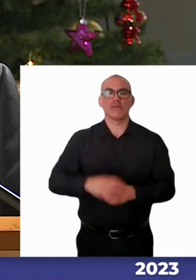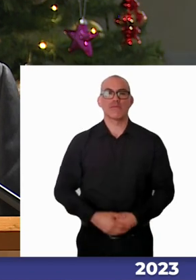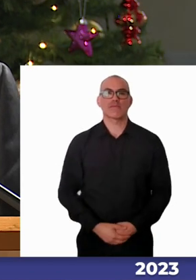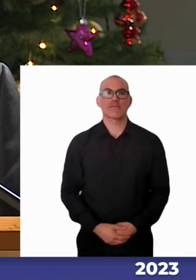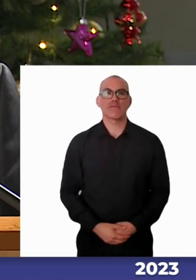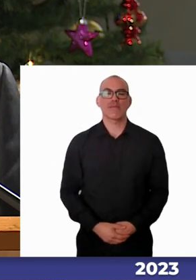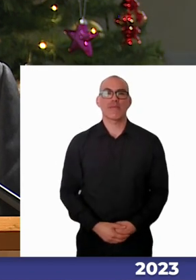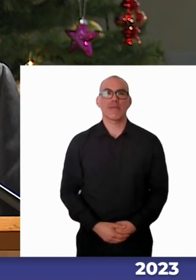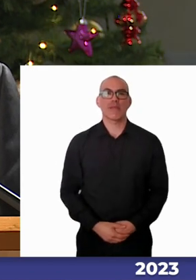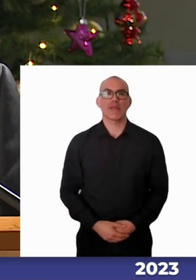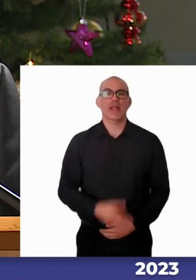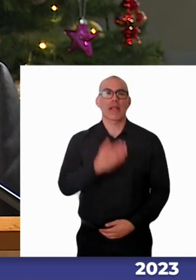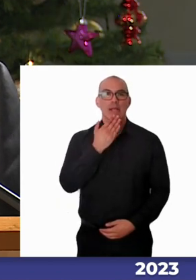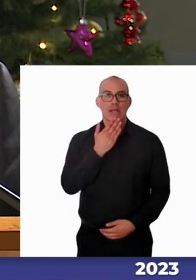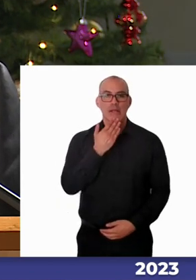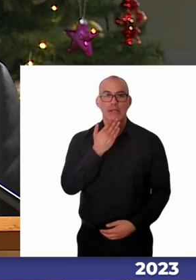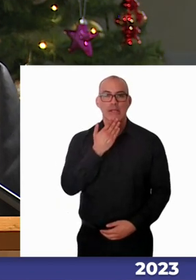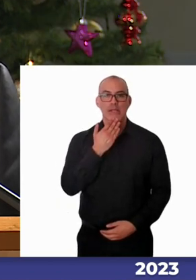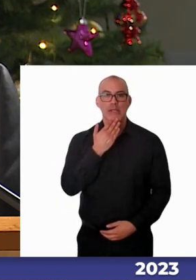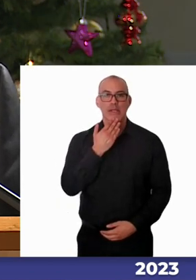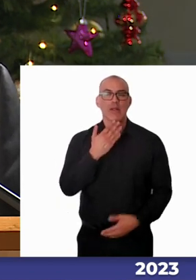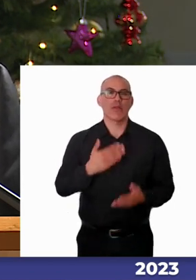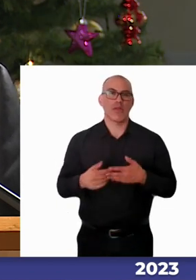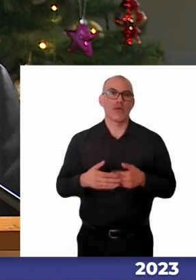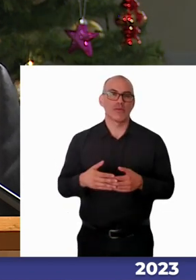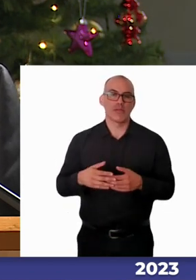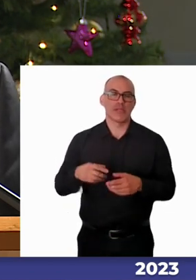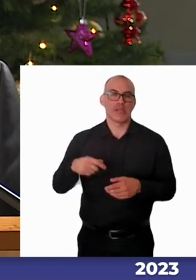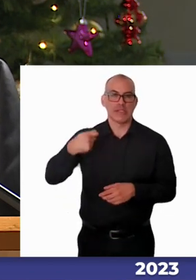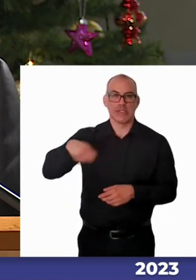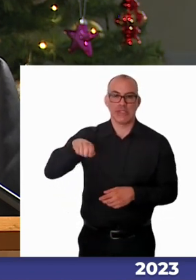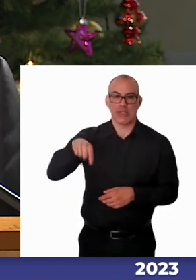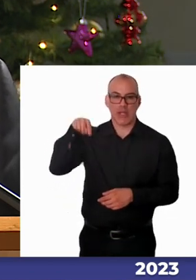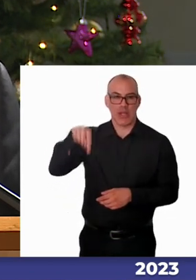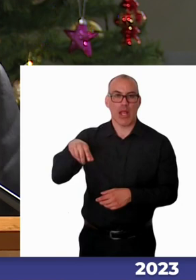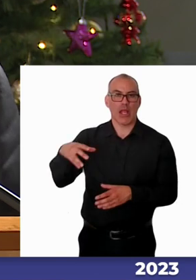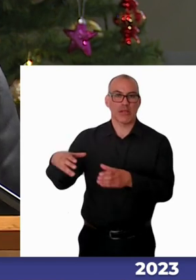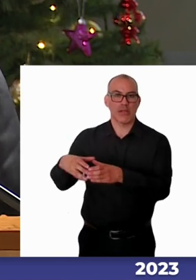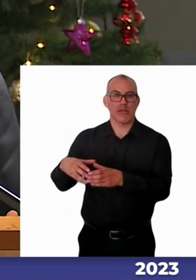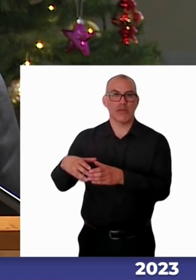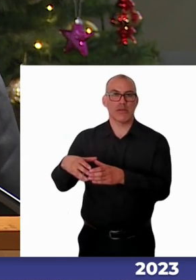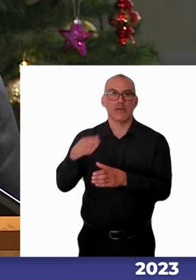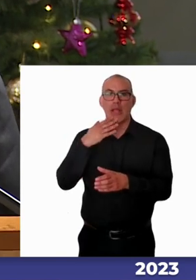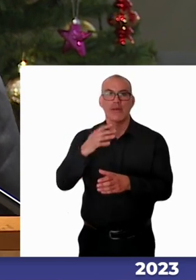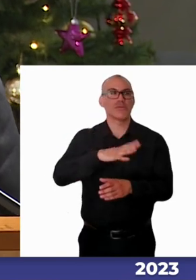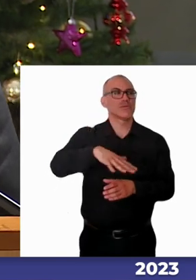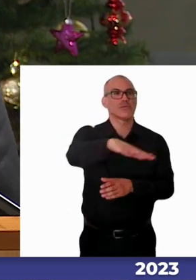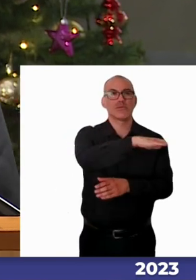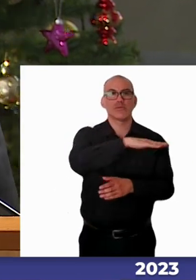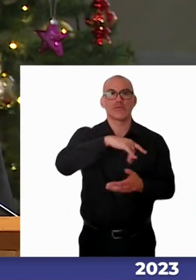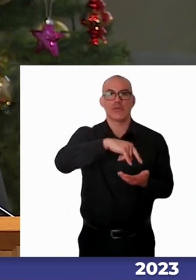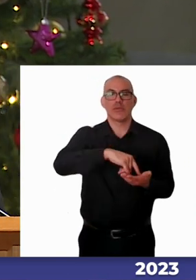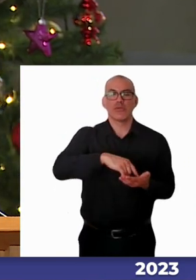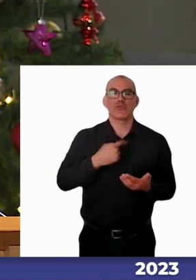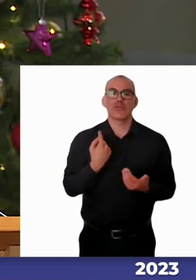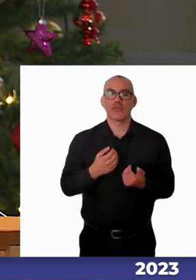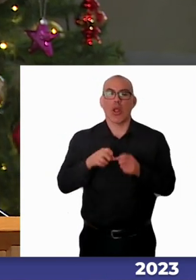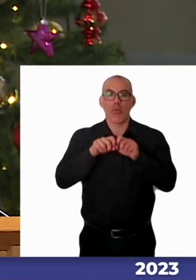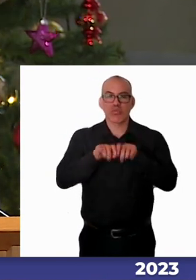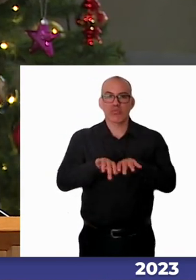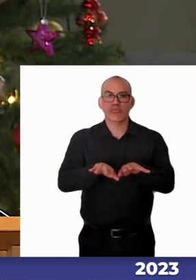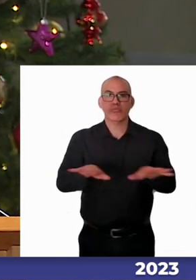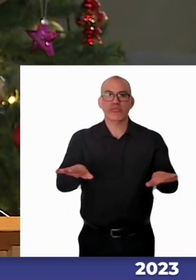Tanto al interior de la organización como en todo el poder legislativo, es necesario ampliar estos espacios y necesario dar mayores